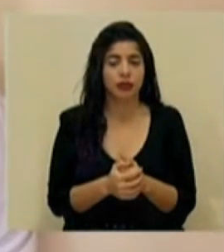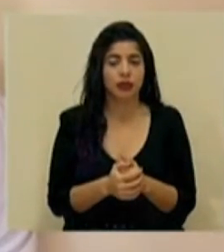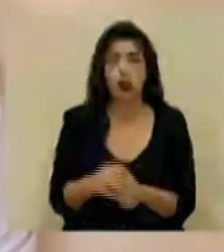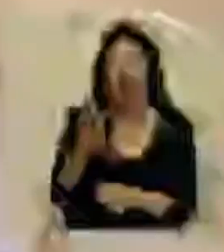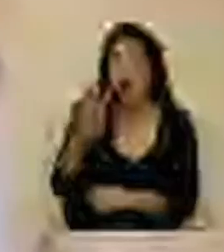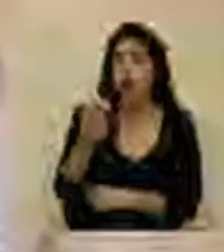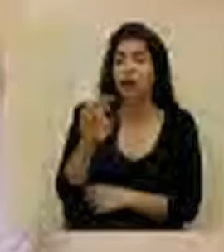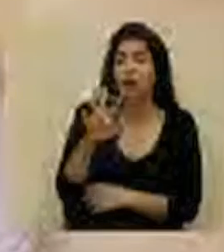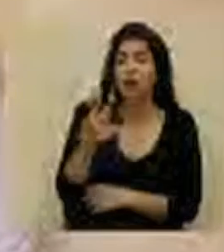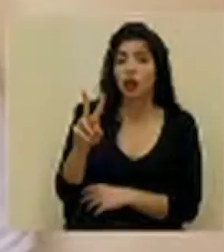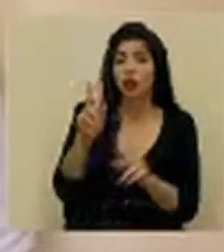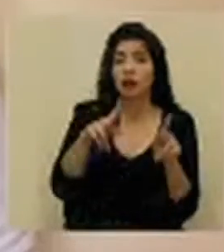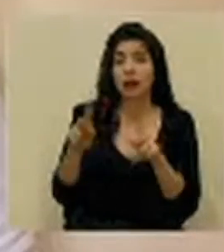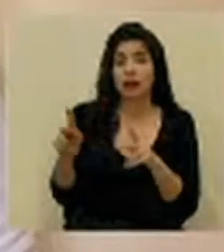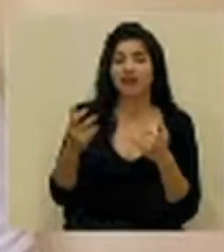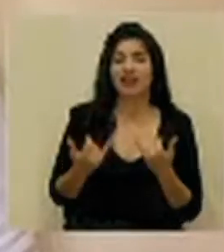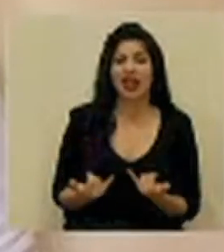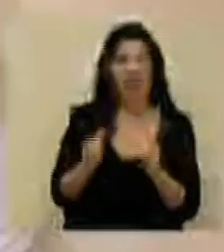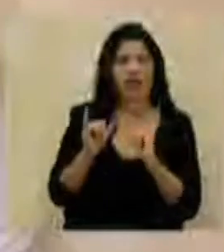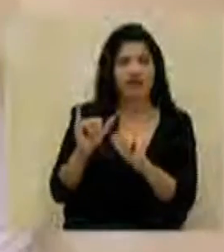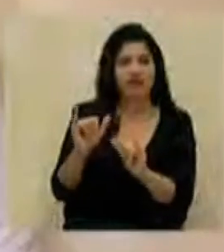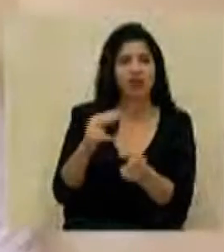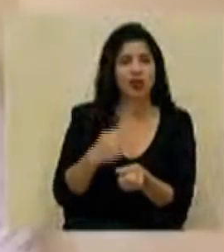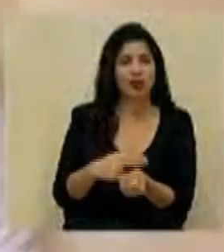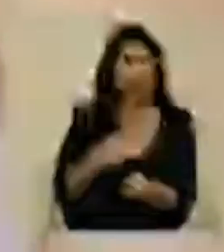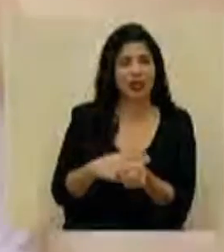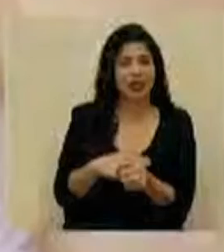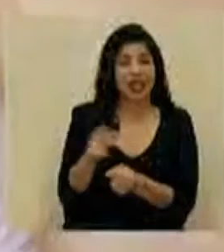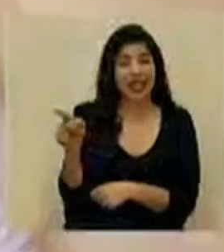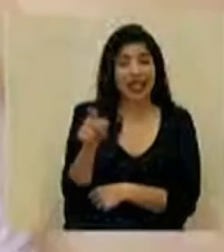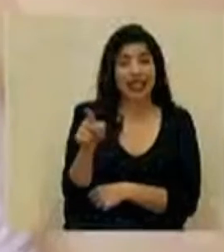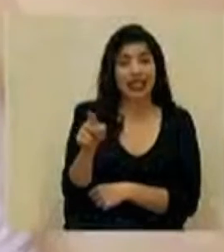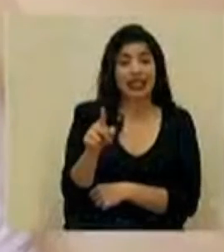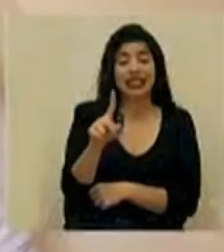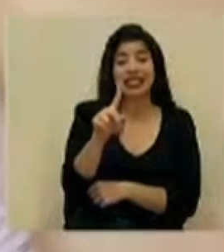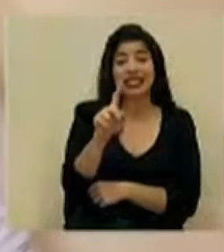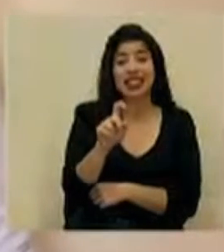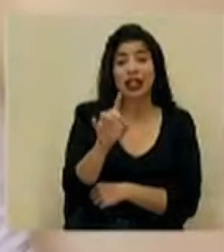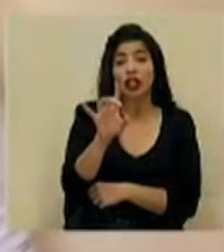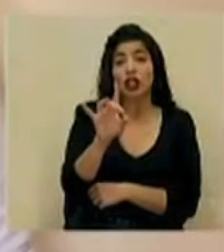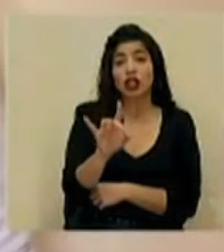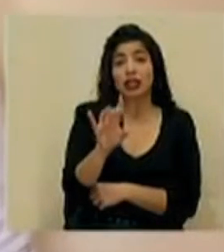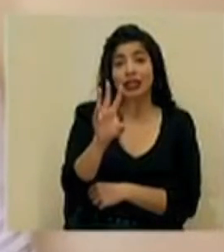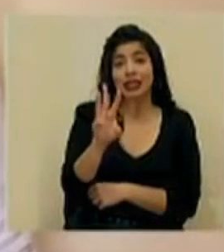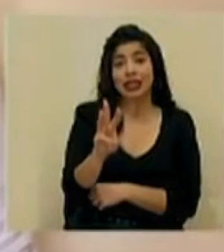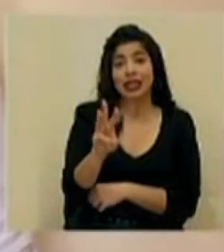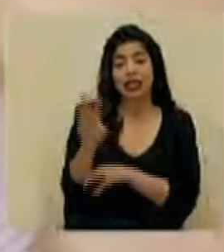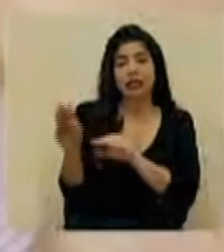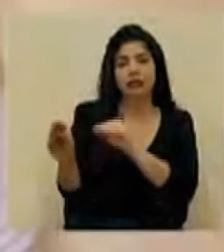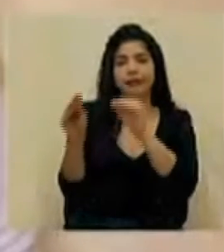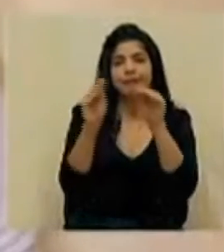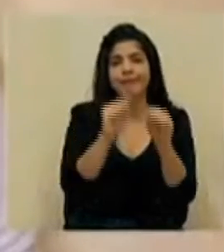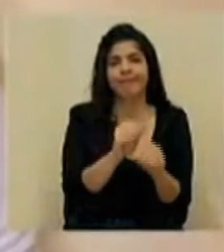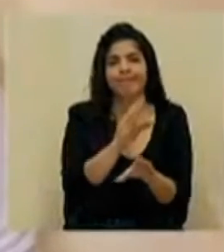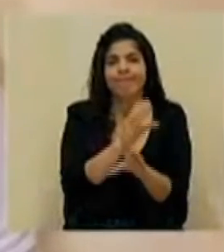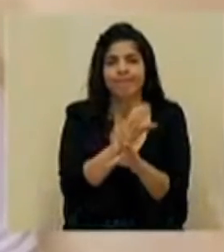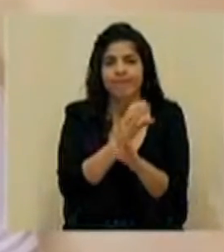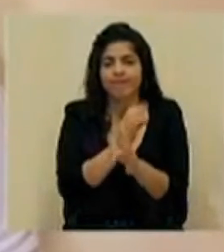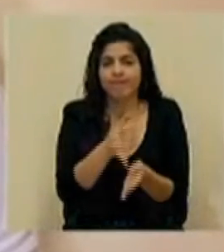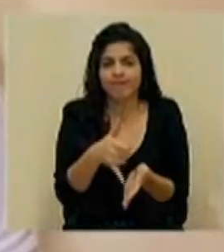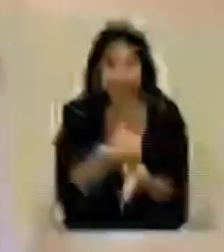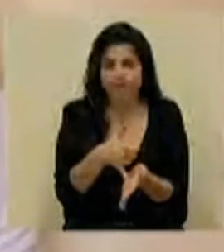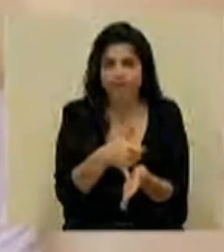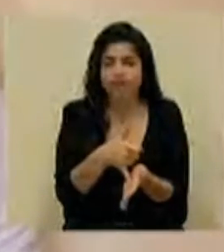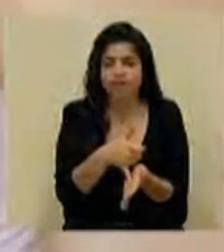452 personas se encuentran hospitalizadas. De estas, 186 se encuentran en unidades de cuidados